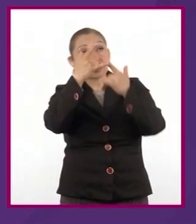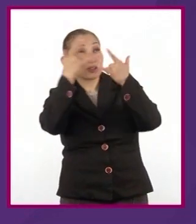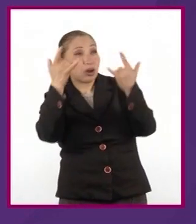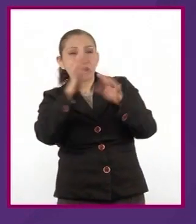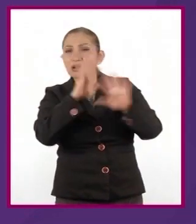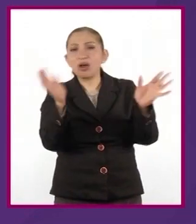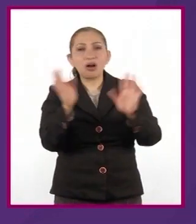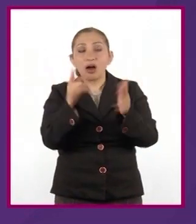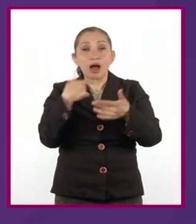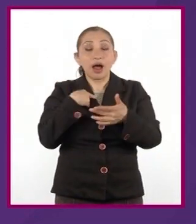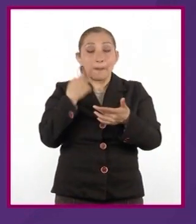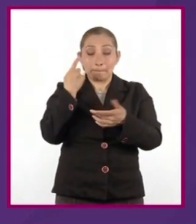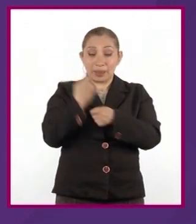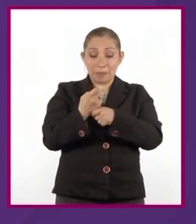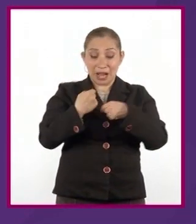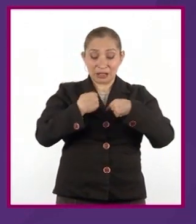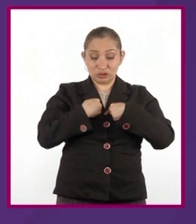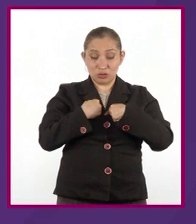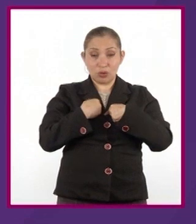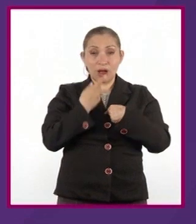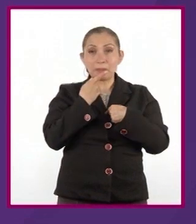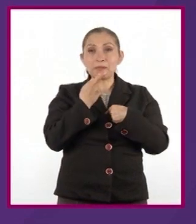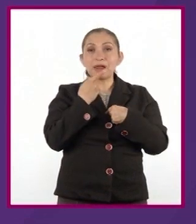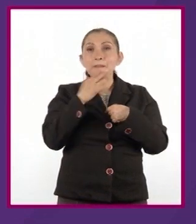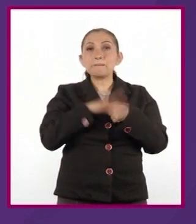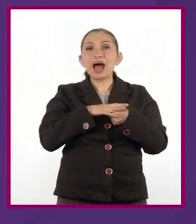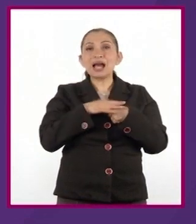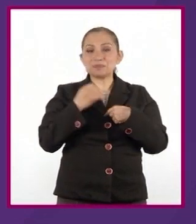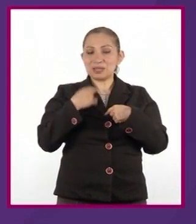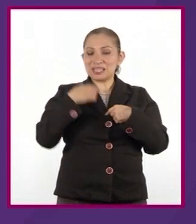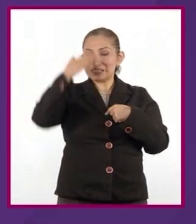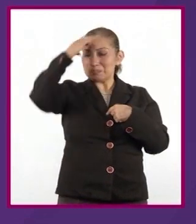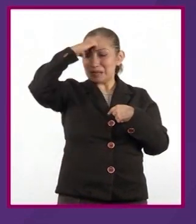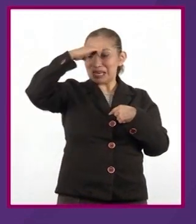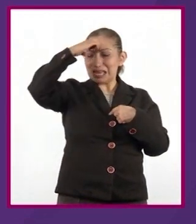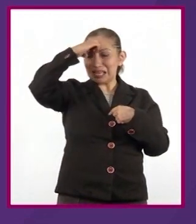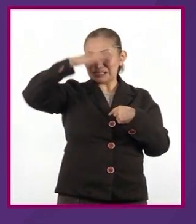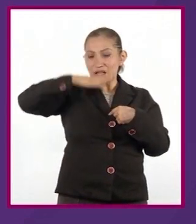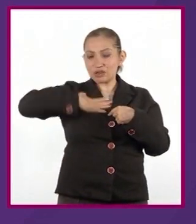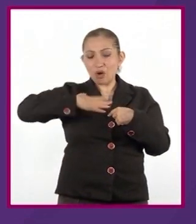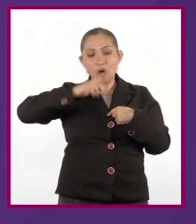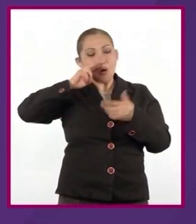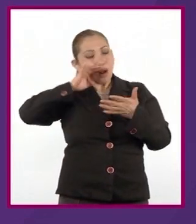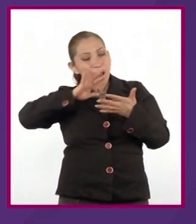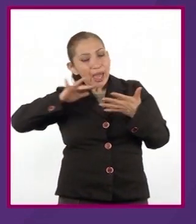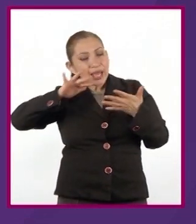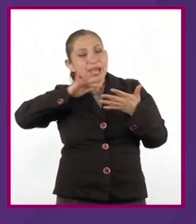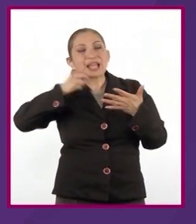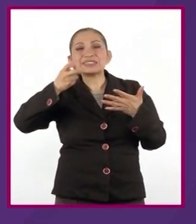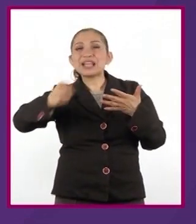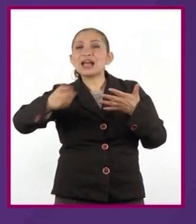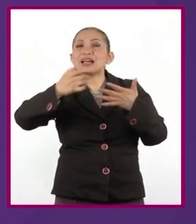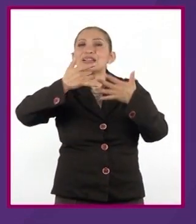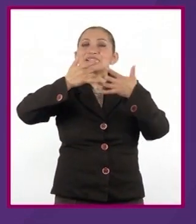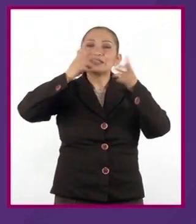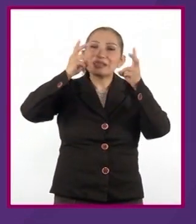primera persona se habla más de la propia experiencia de lectura del